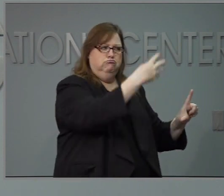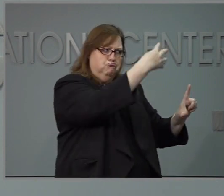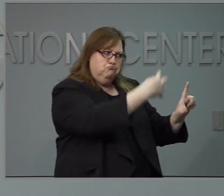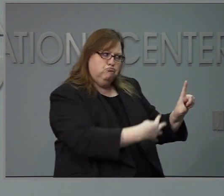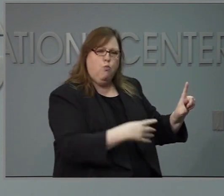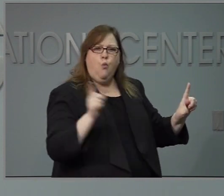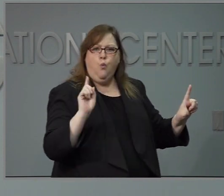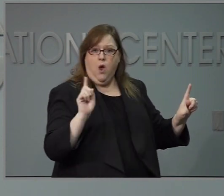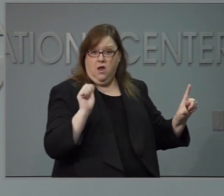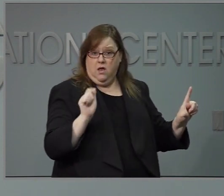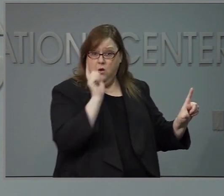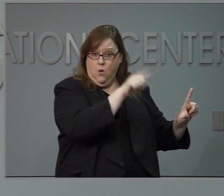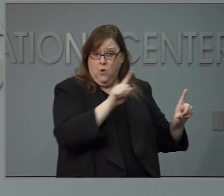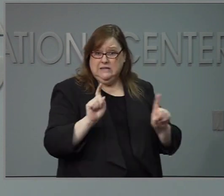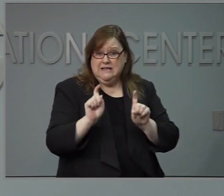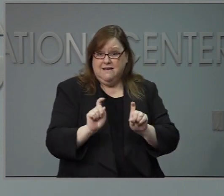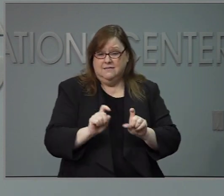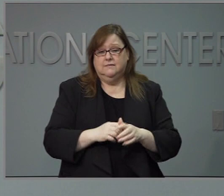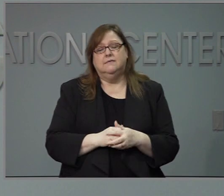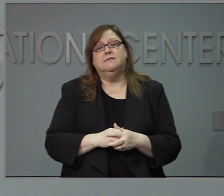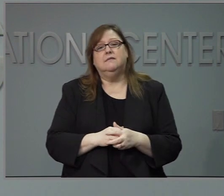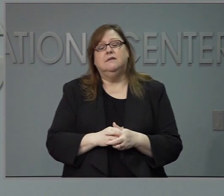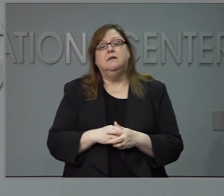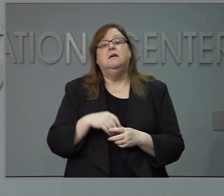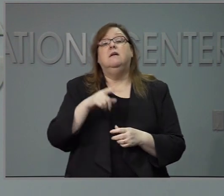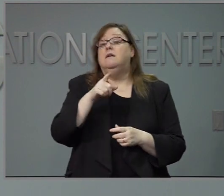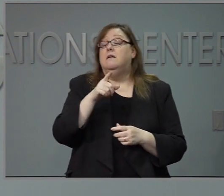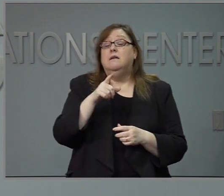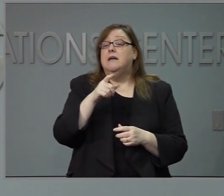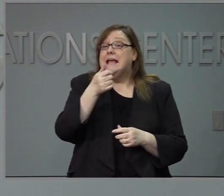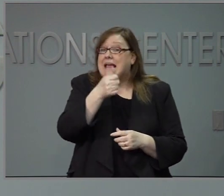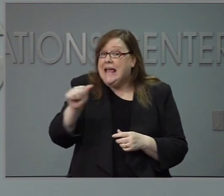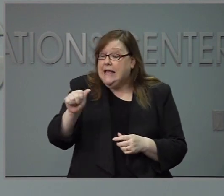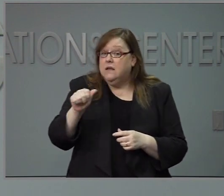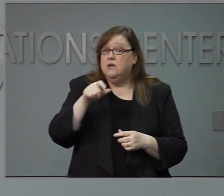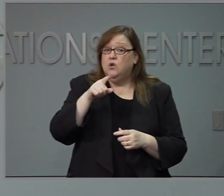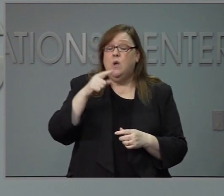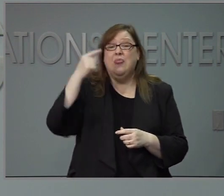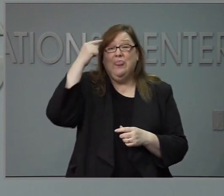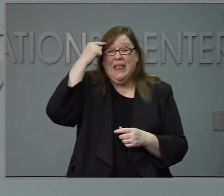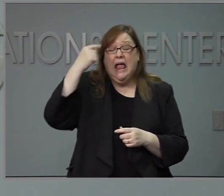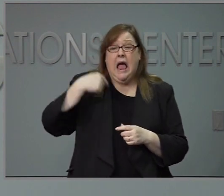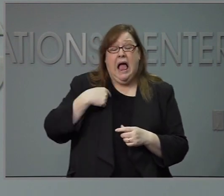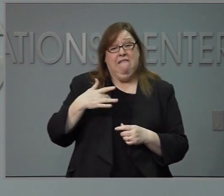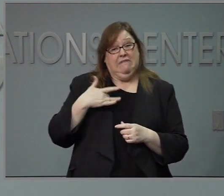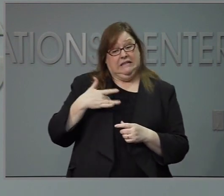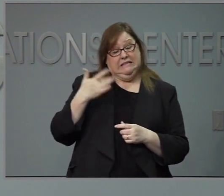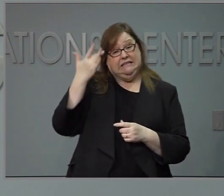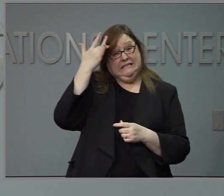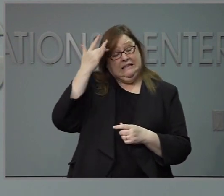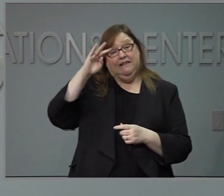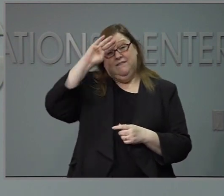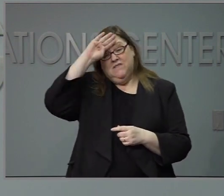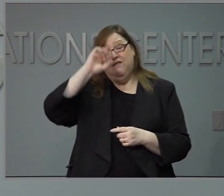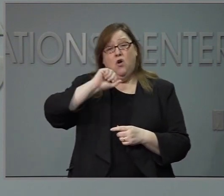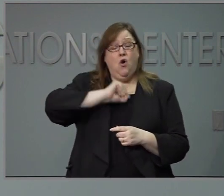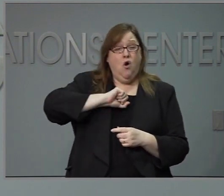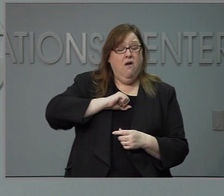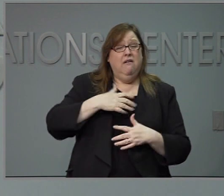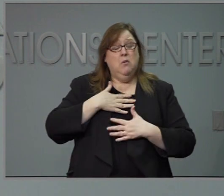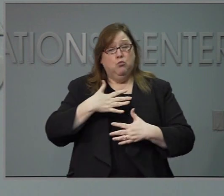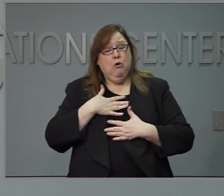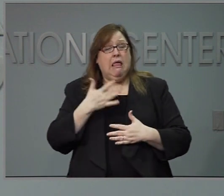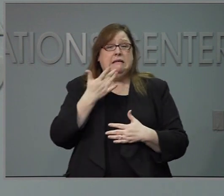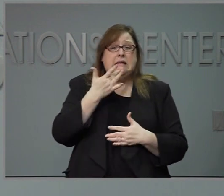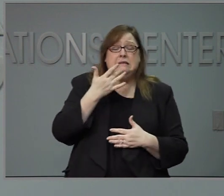Háganse la prueba. Todos aquellos que tienen síntomas o que creen que han estado expuestos a COVID-19. También